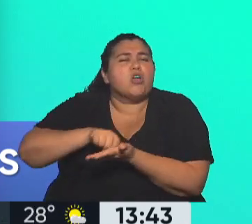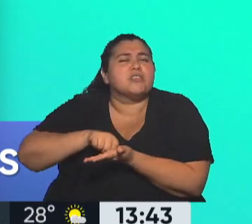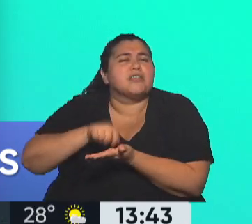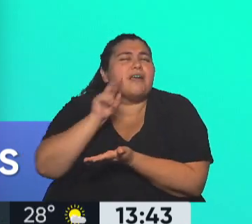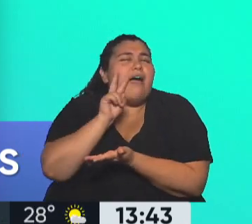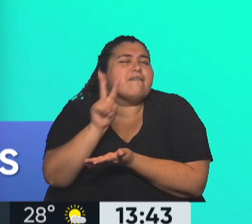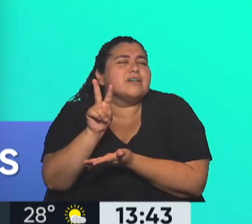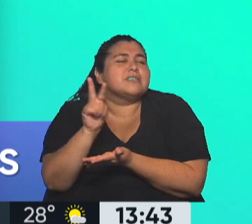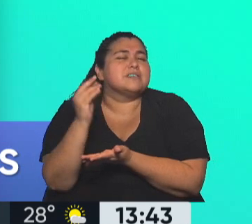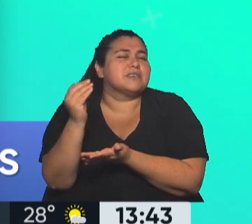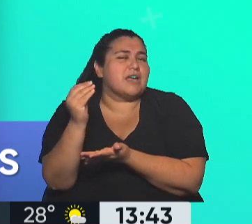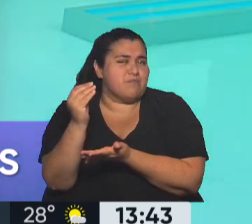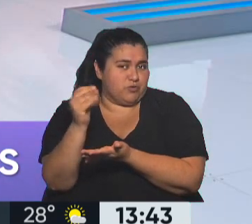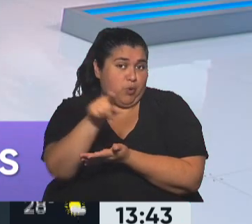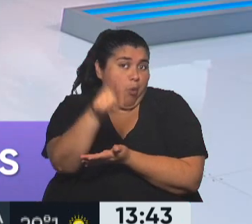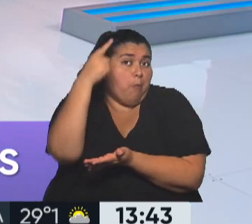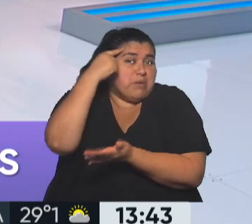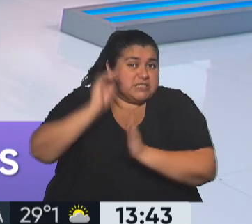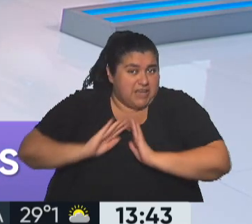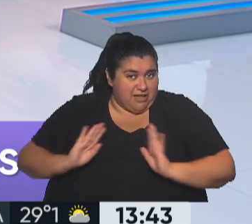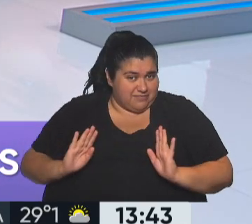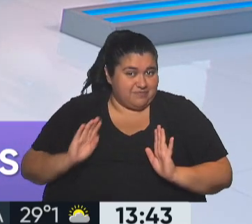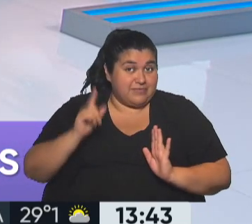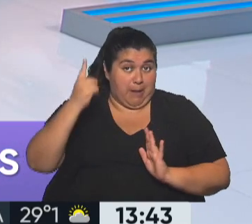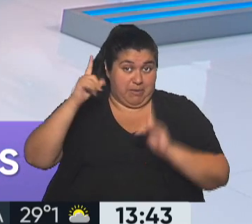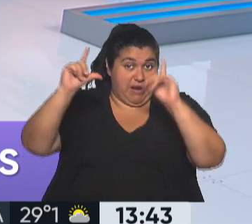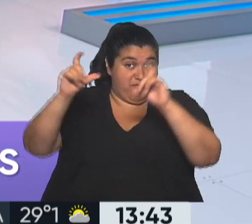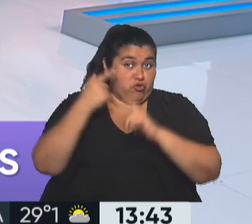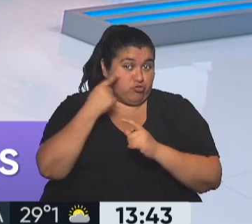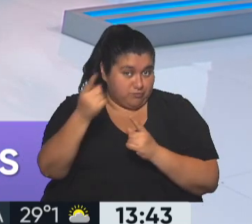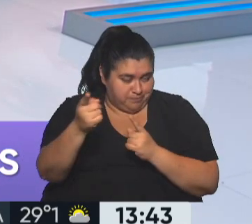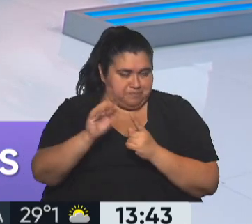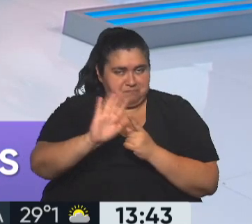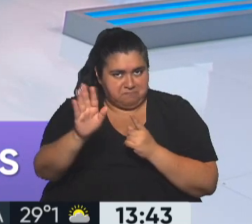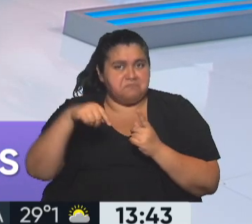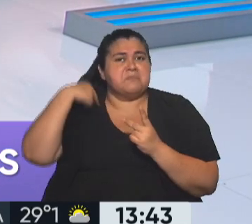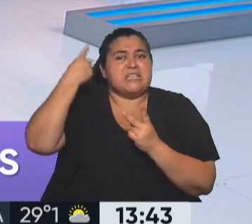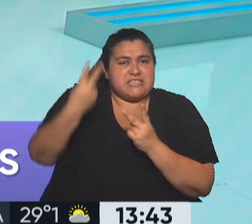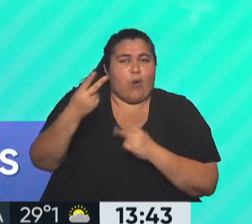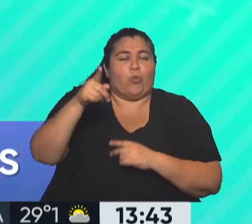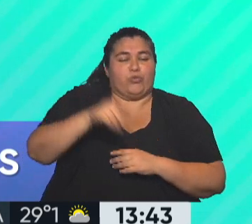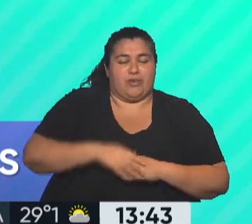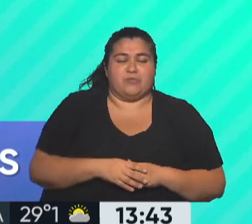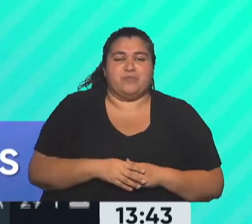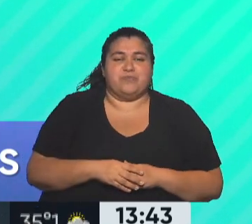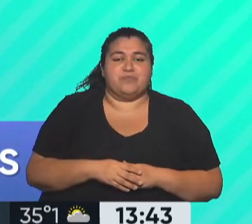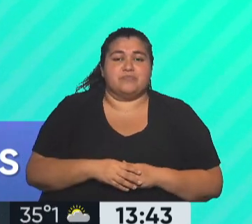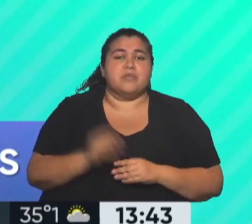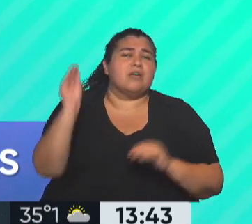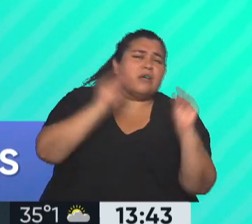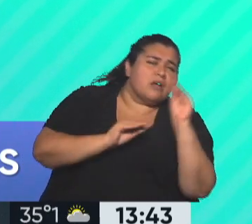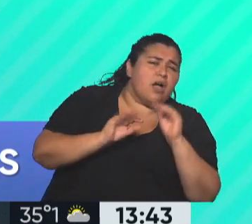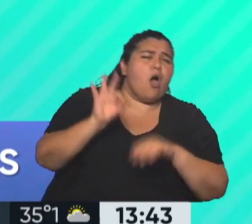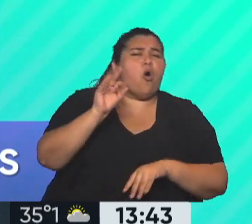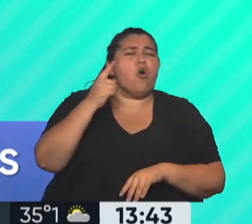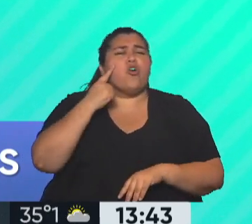votando también ahí. Sí, sí, vos pensá. Esta es la primera. Inteligencia artificial. Bien, vamos con la segunda. A ver, segunda. Inteligencia artificial o